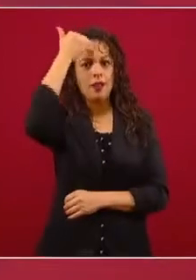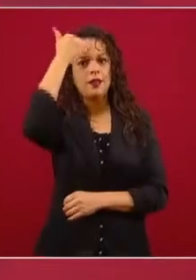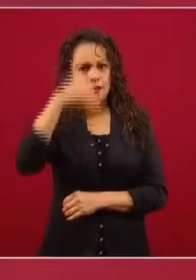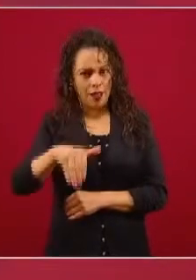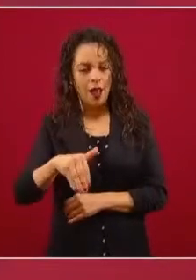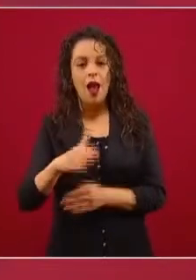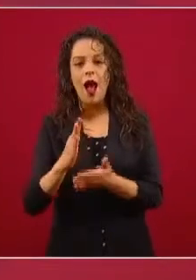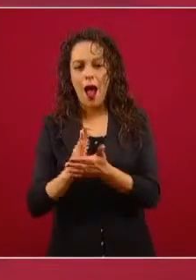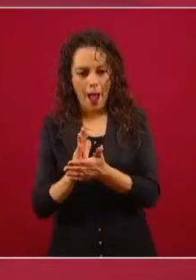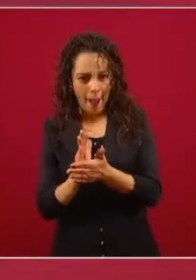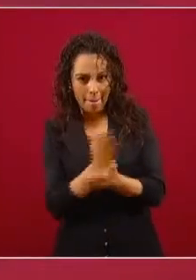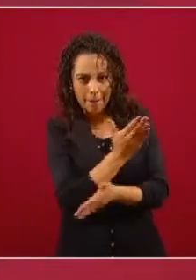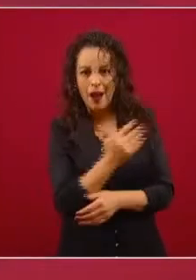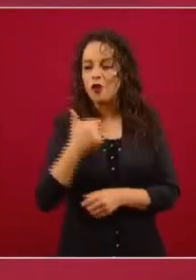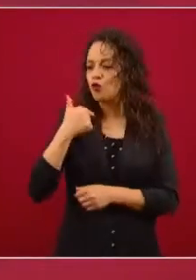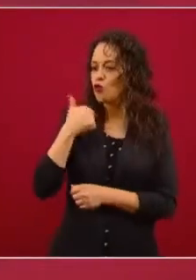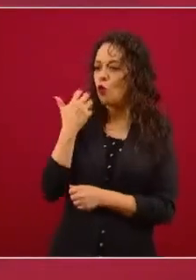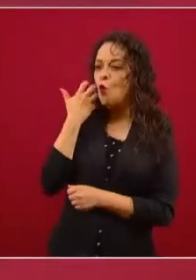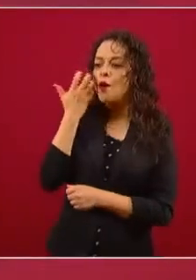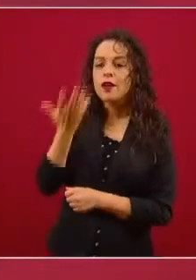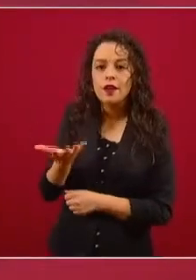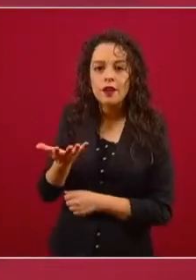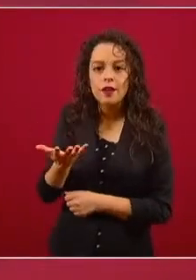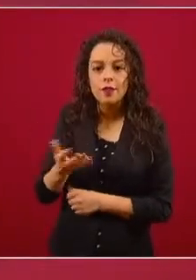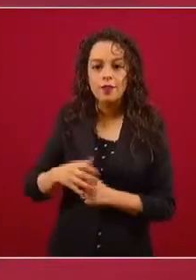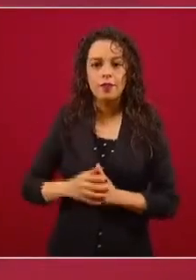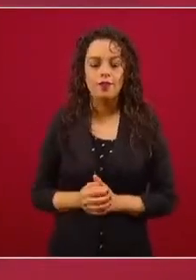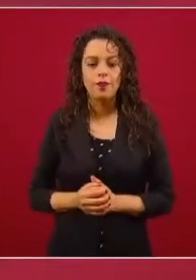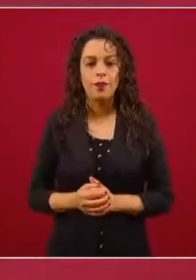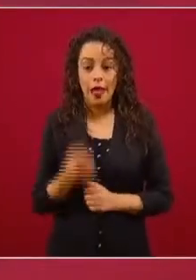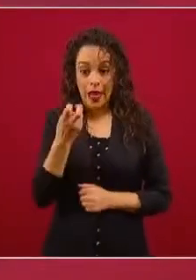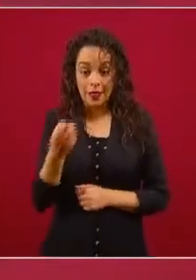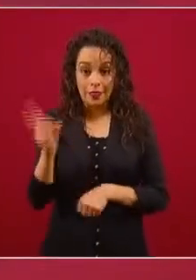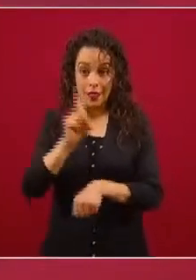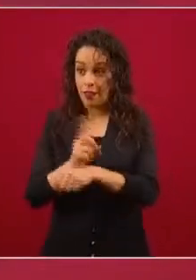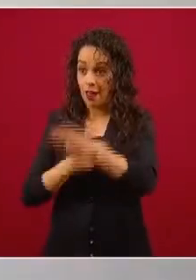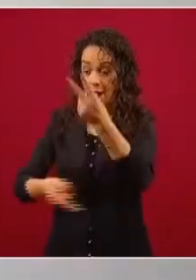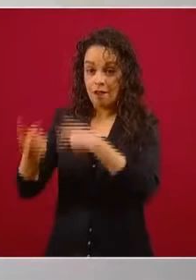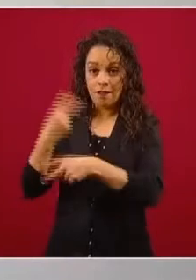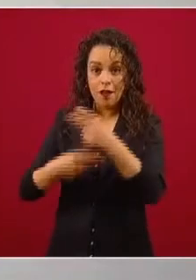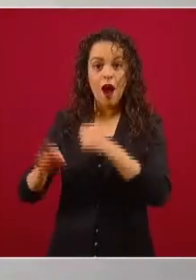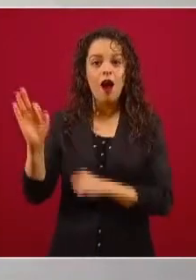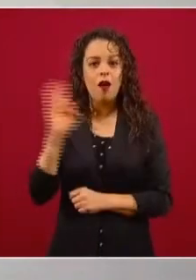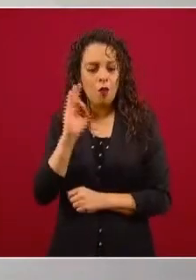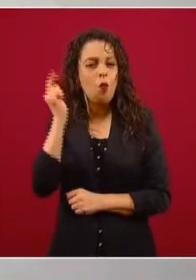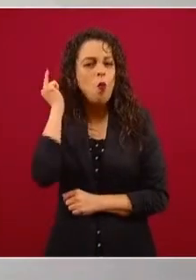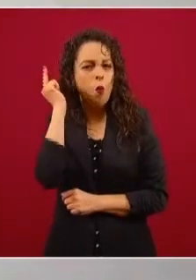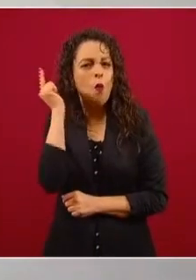Yo quiero que ojalá y ese día nos traigan,